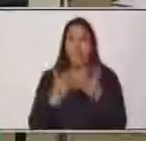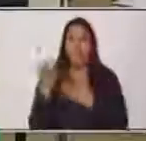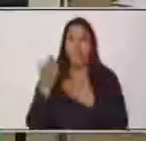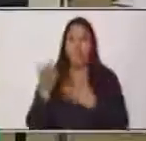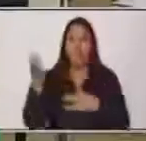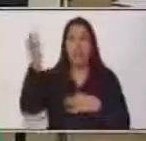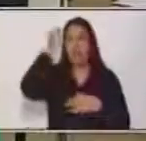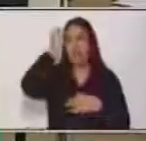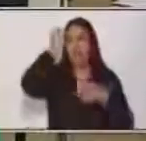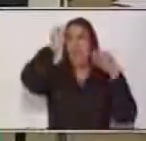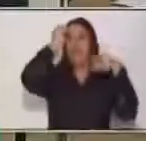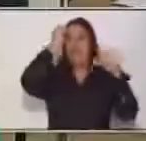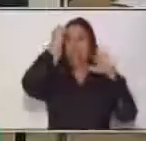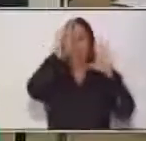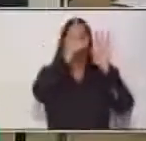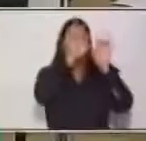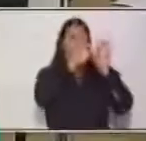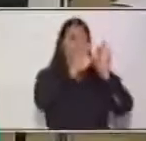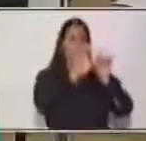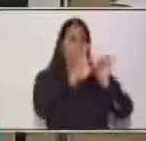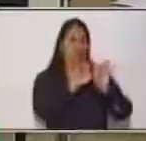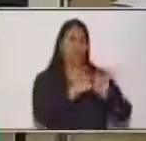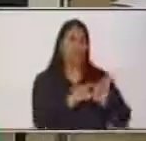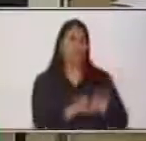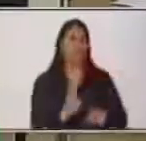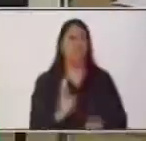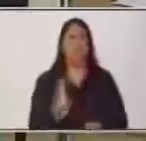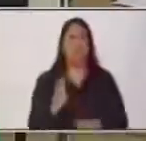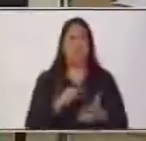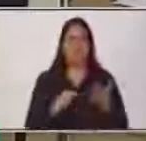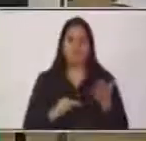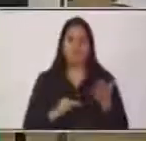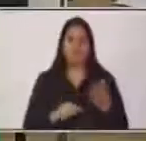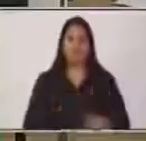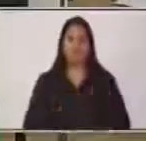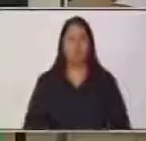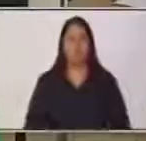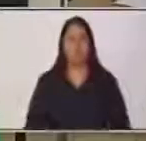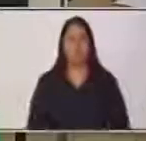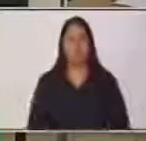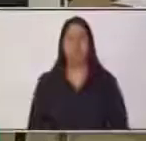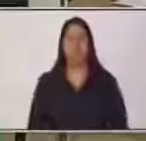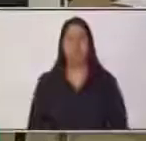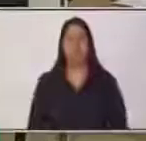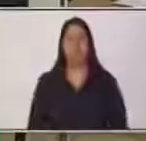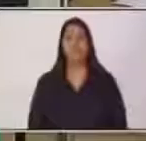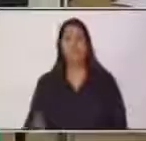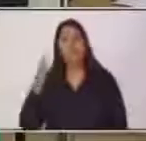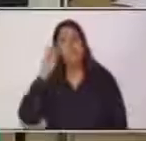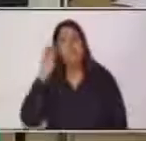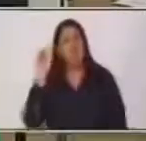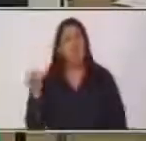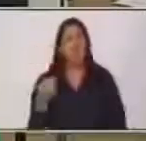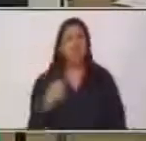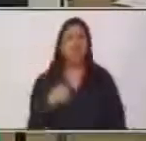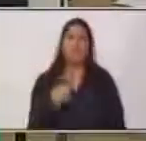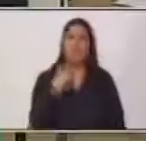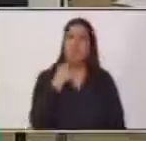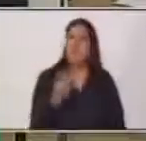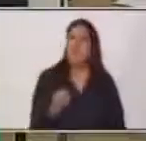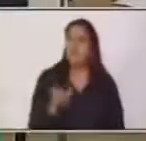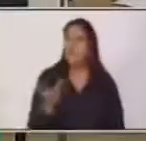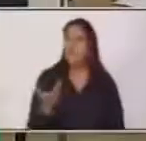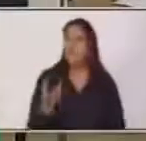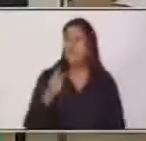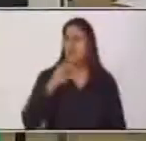acertada. La ley de causa y el efecto. ¿Por qué estoy mencionando la redacción? ¿Por qué estoy mencionando la causa y el efecto?